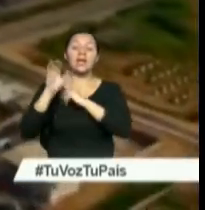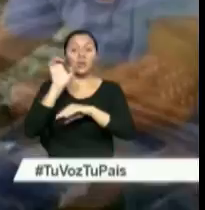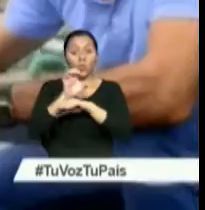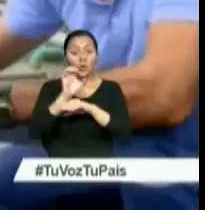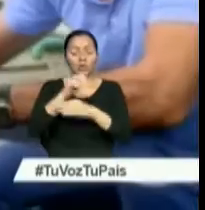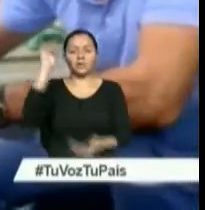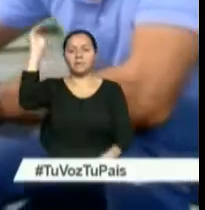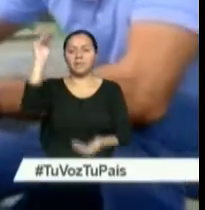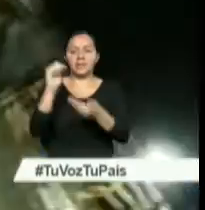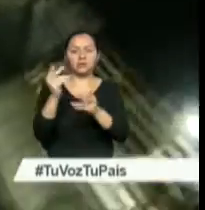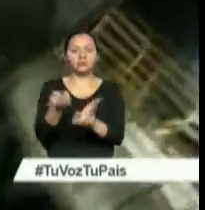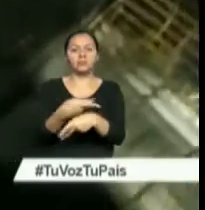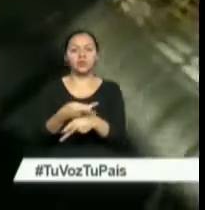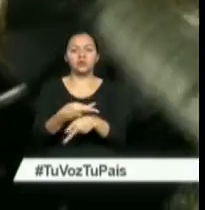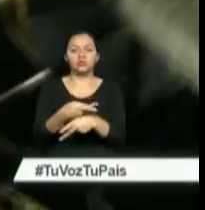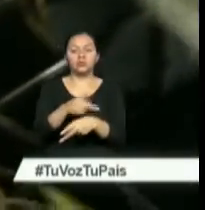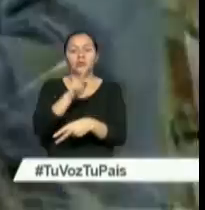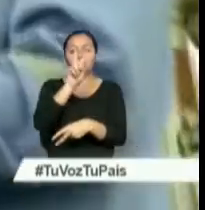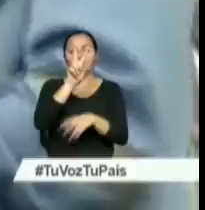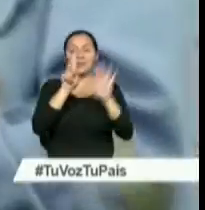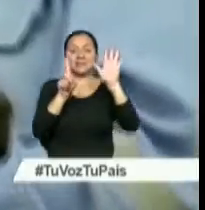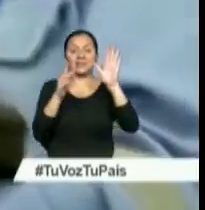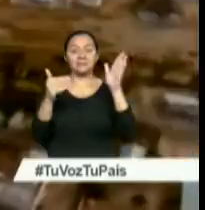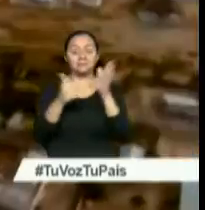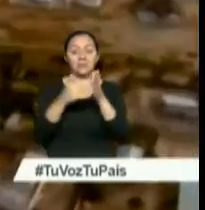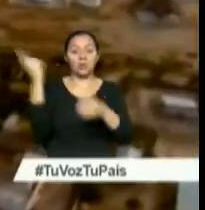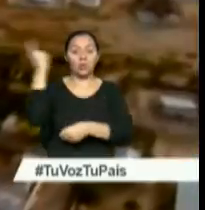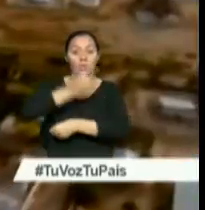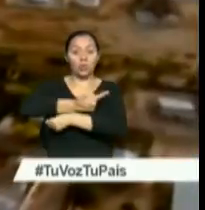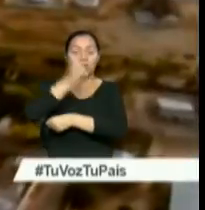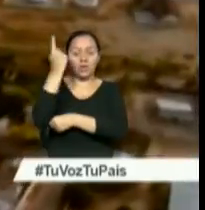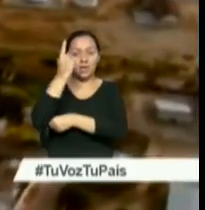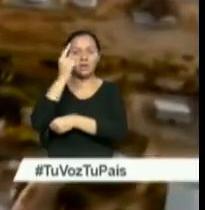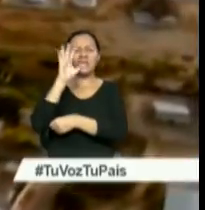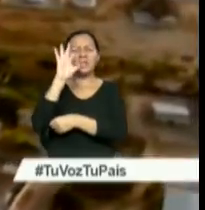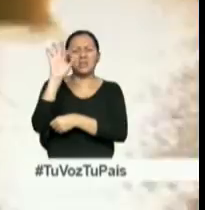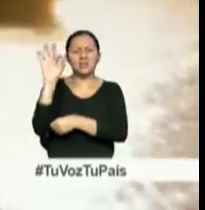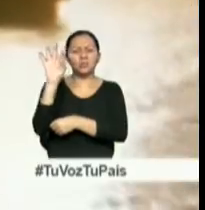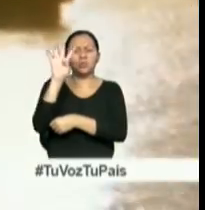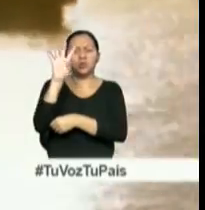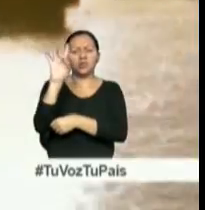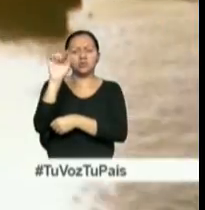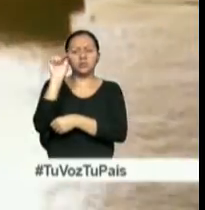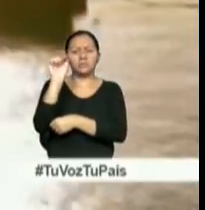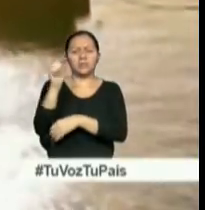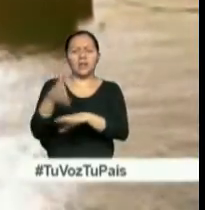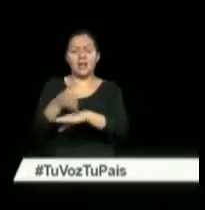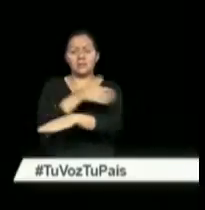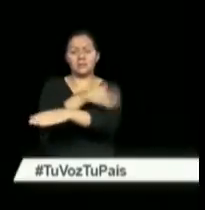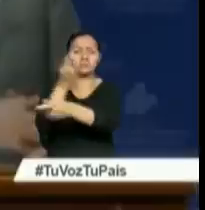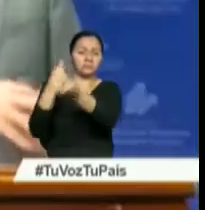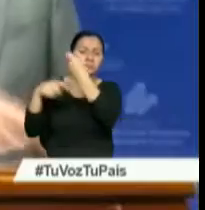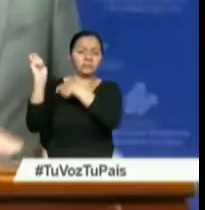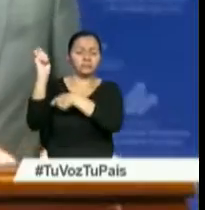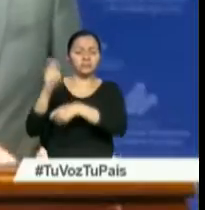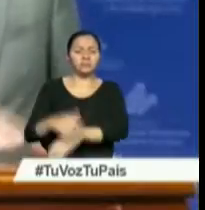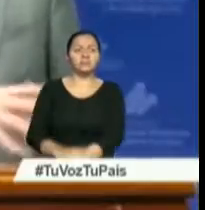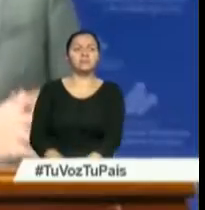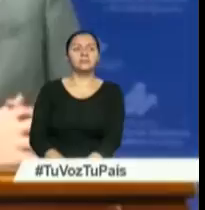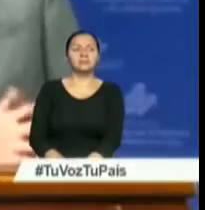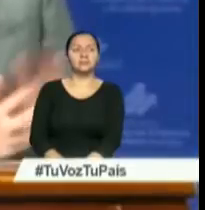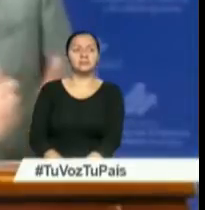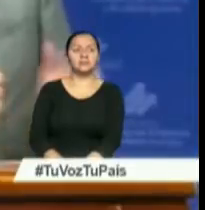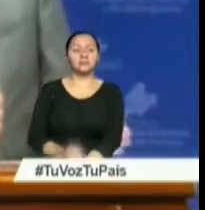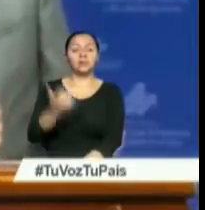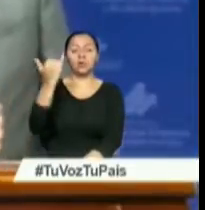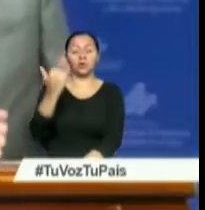que se reduzca la producción de 26.000 barriles por día frente a los 548.000 que se exportan habitualmente. Un total